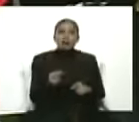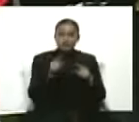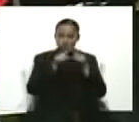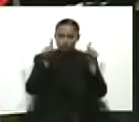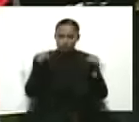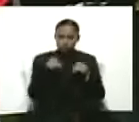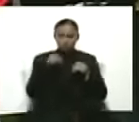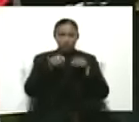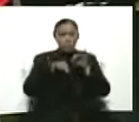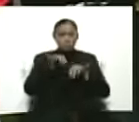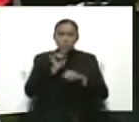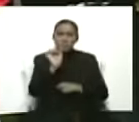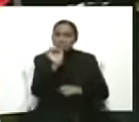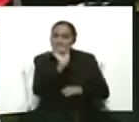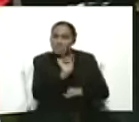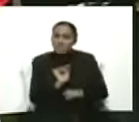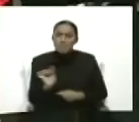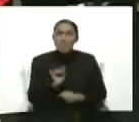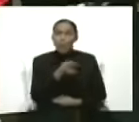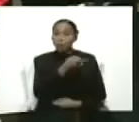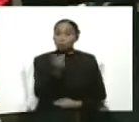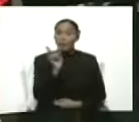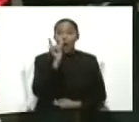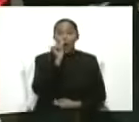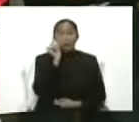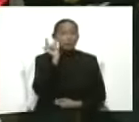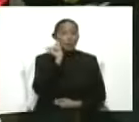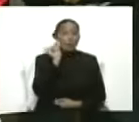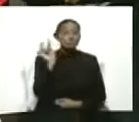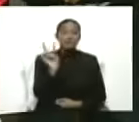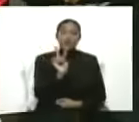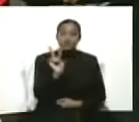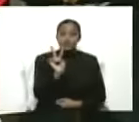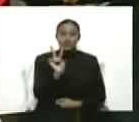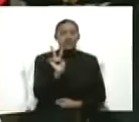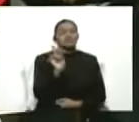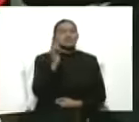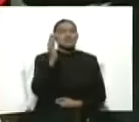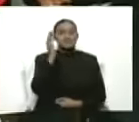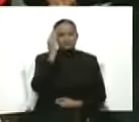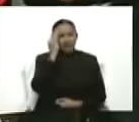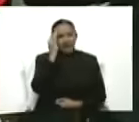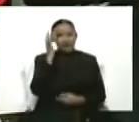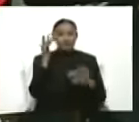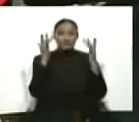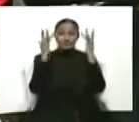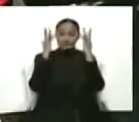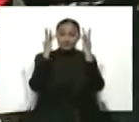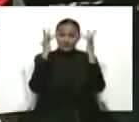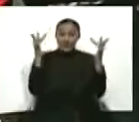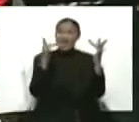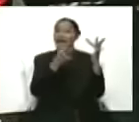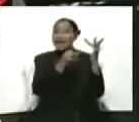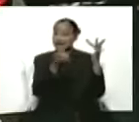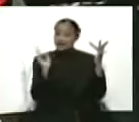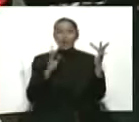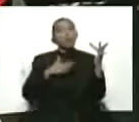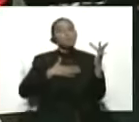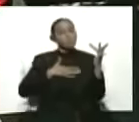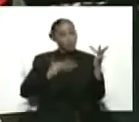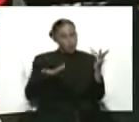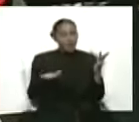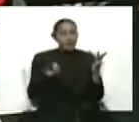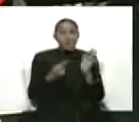venezolanos y las venezolanas, son personas muy, pero muy inteligentes y podemos dar muestra